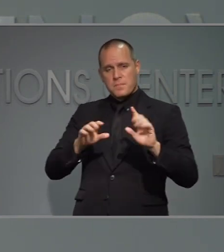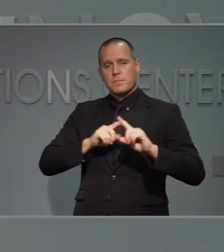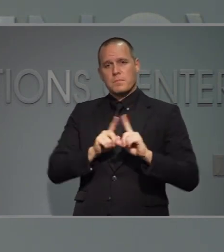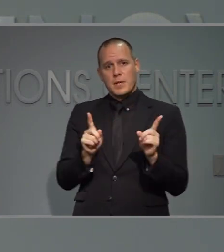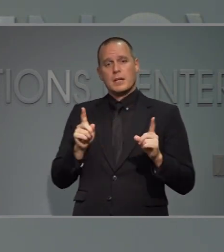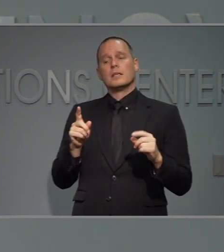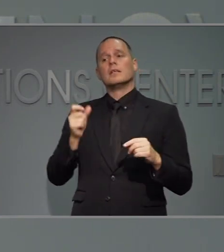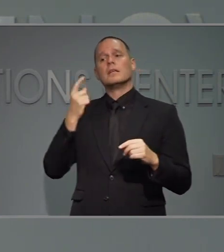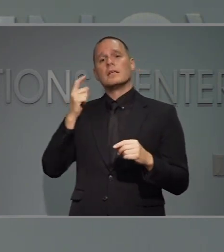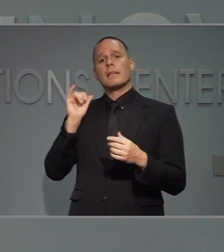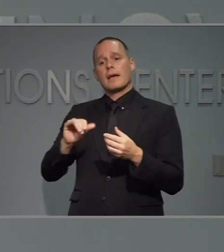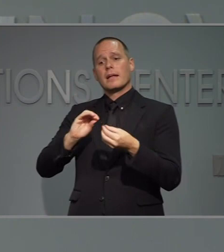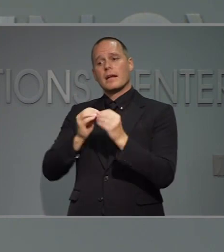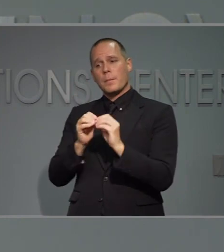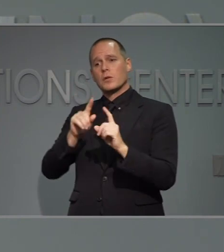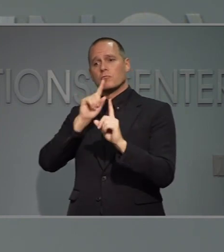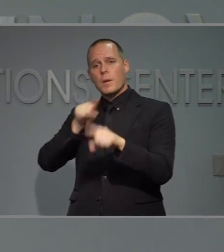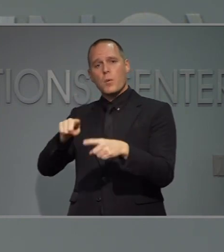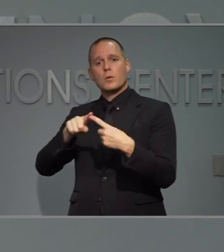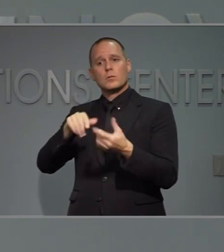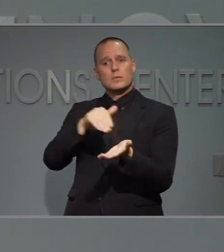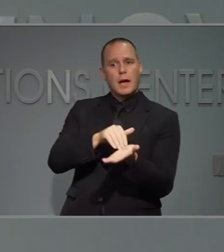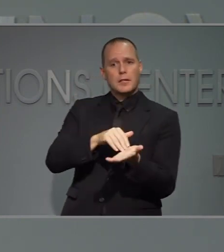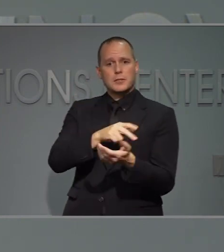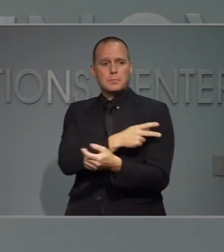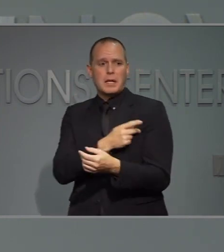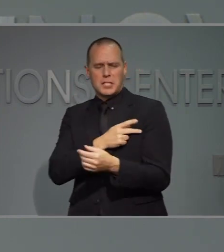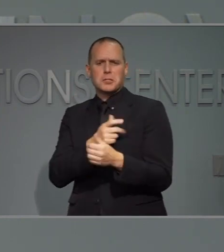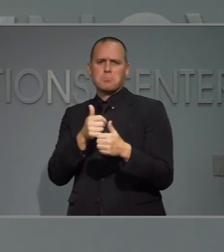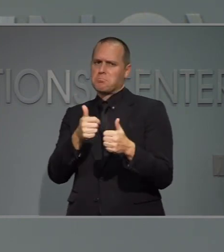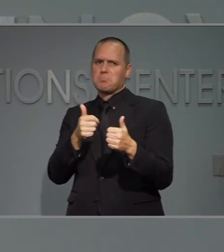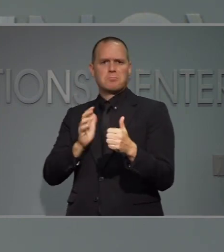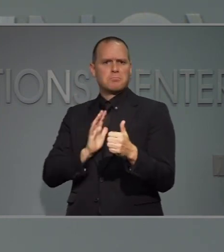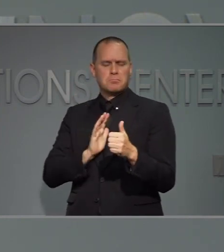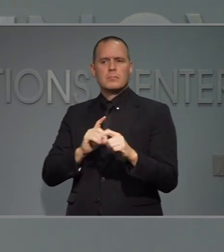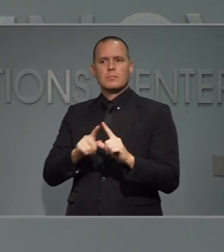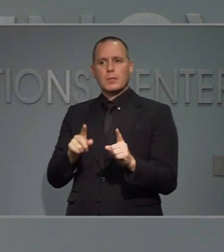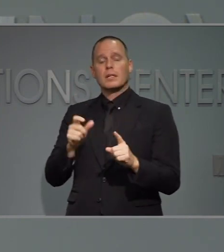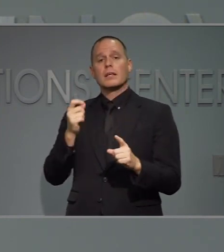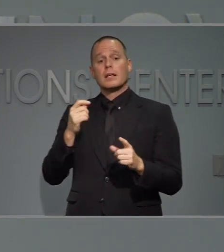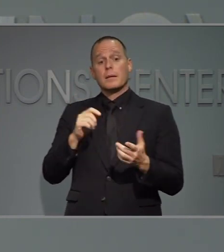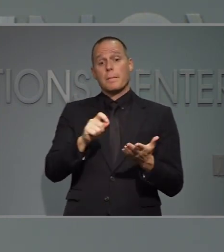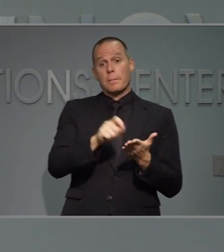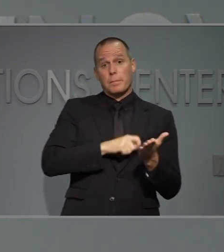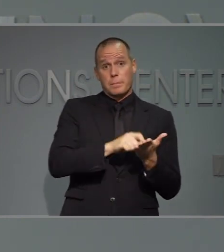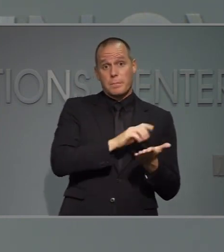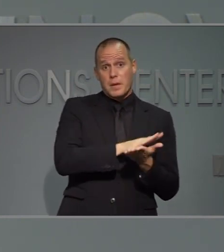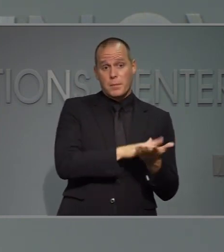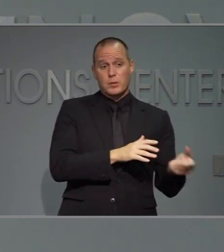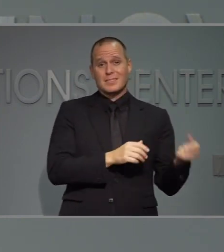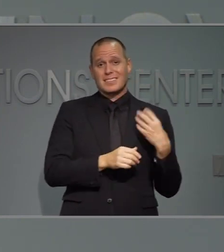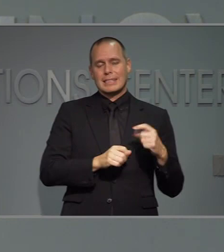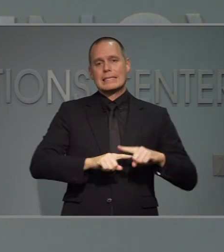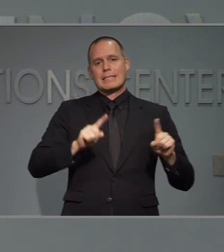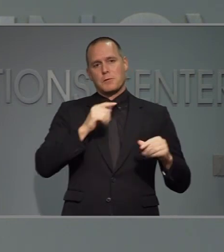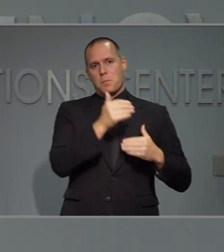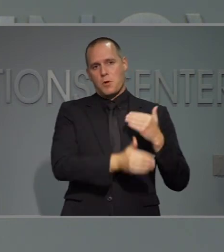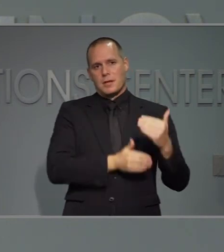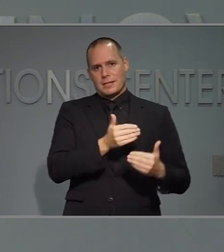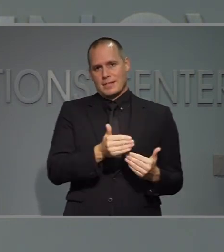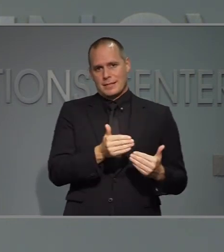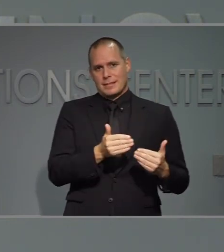El la capacidad de ellos de darnos la información a tiempo. A nosotros y a los doctores antes lo solían hacer el